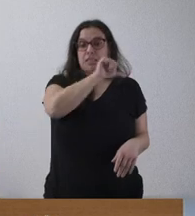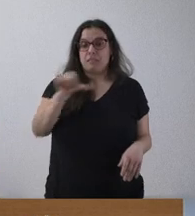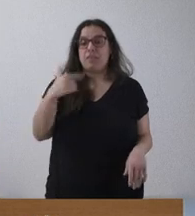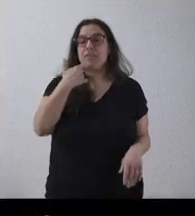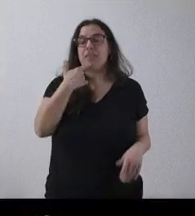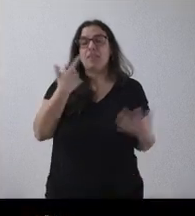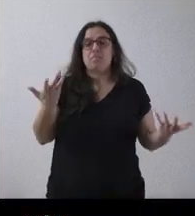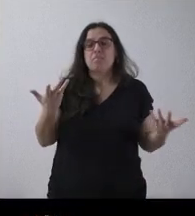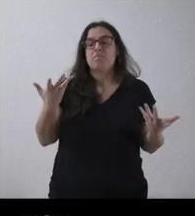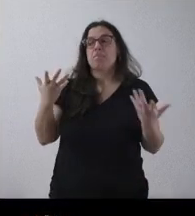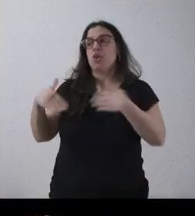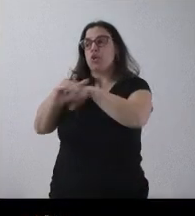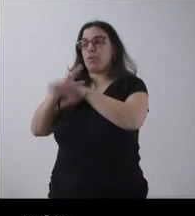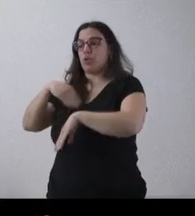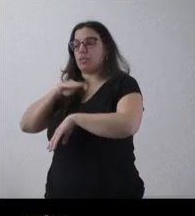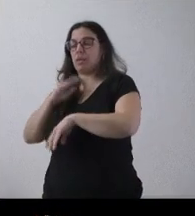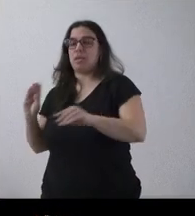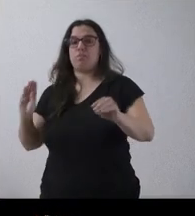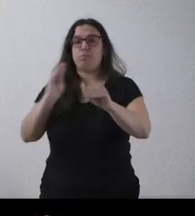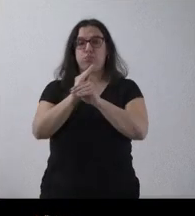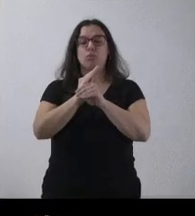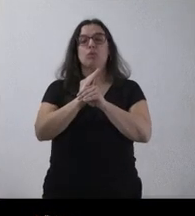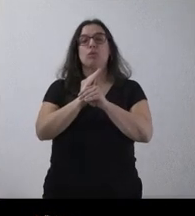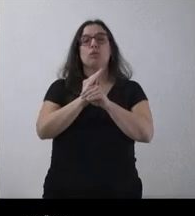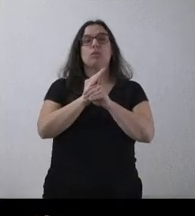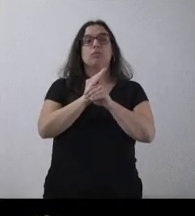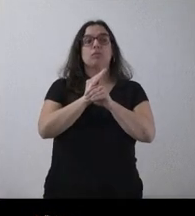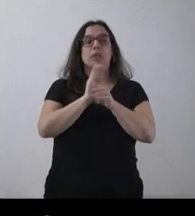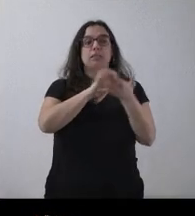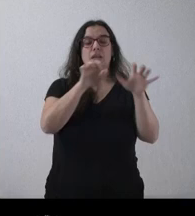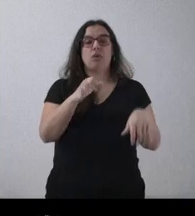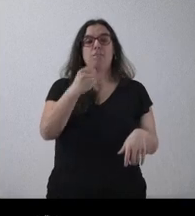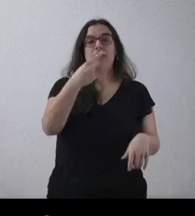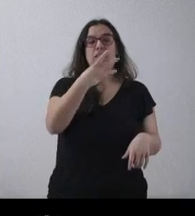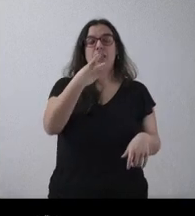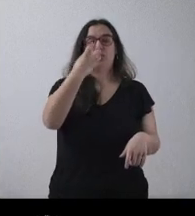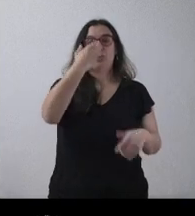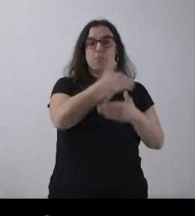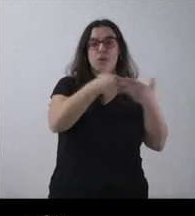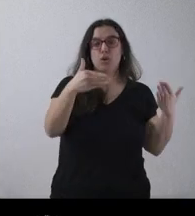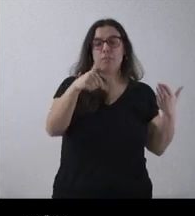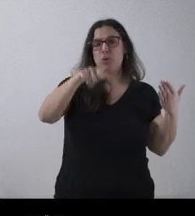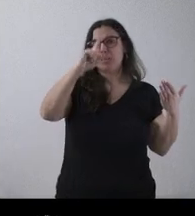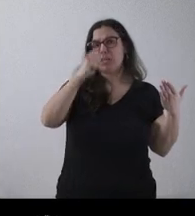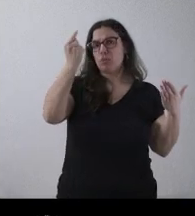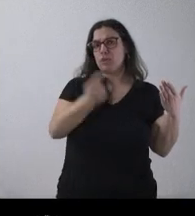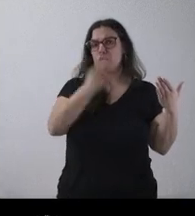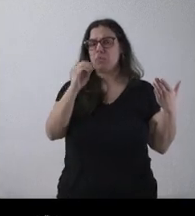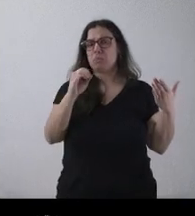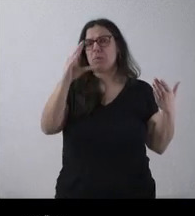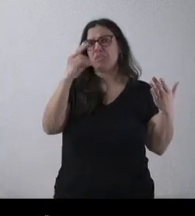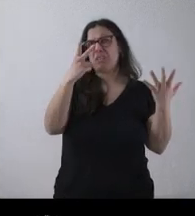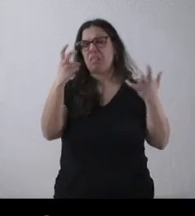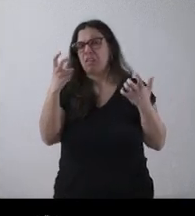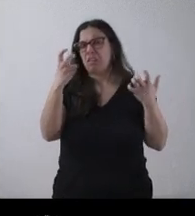que transfiere el Gobierno a Castilla y León sean 1.200 millones y el presupuesto para este 2024 solo crezca en 700, 600 y pico,